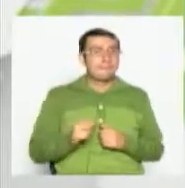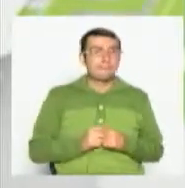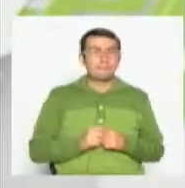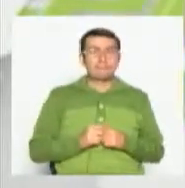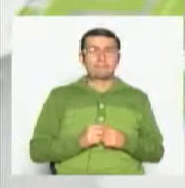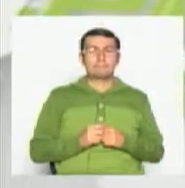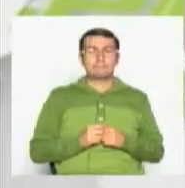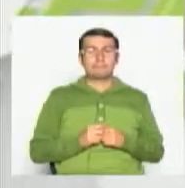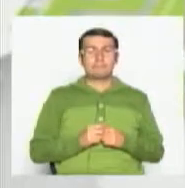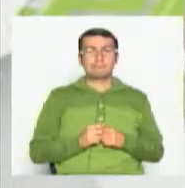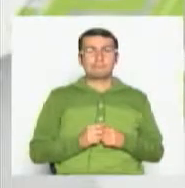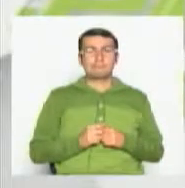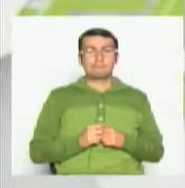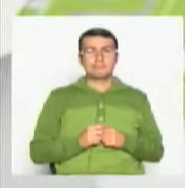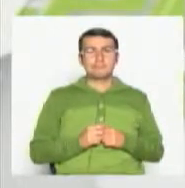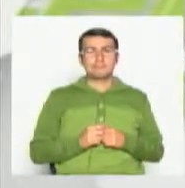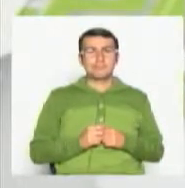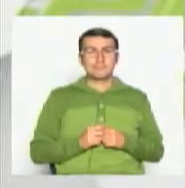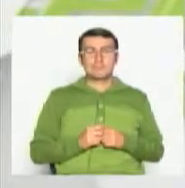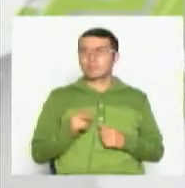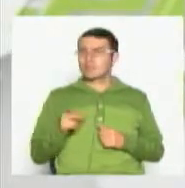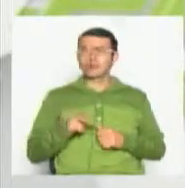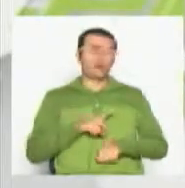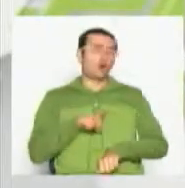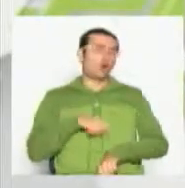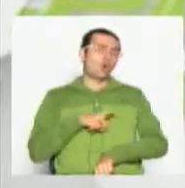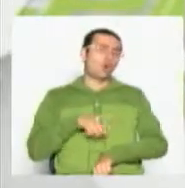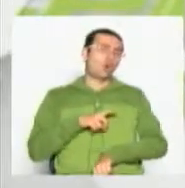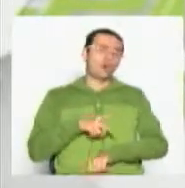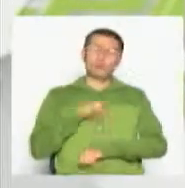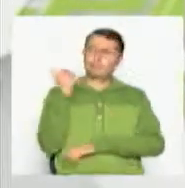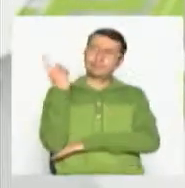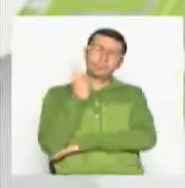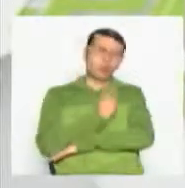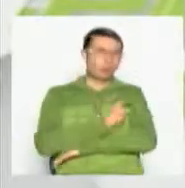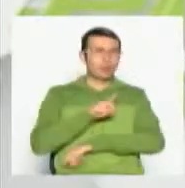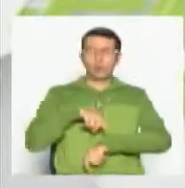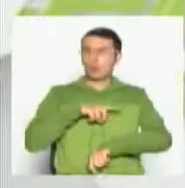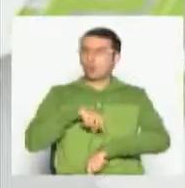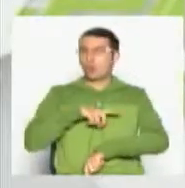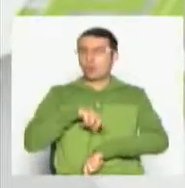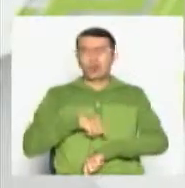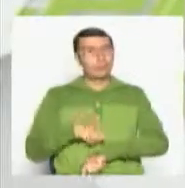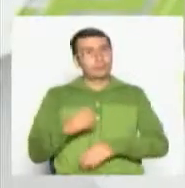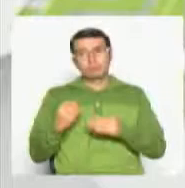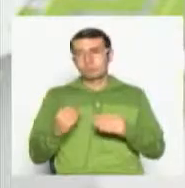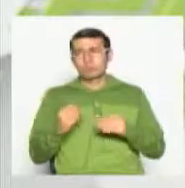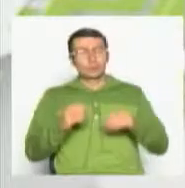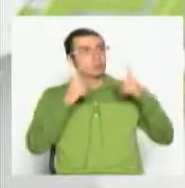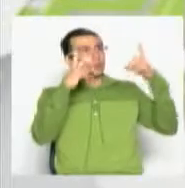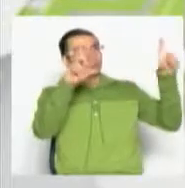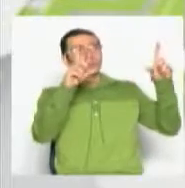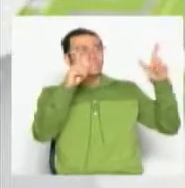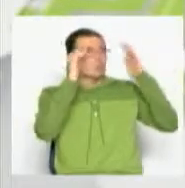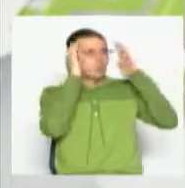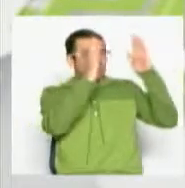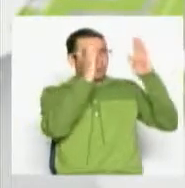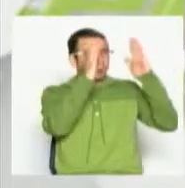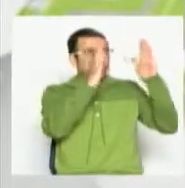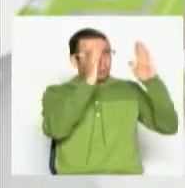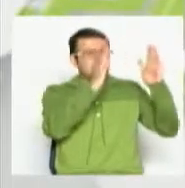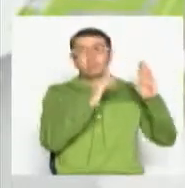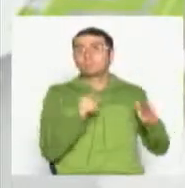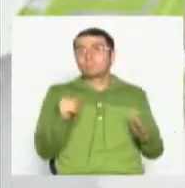utiliza la mayor parte de las horas del día o de su estado consciente frente a un televisor.